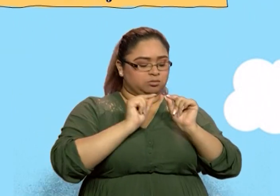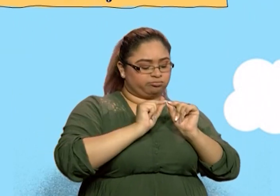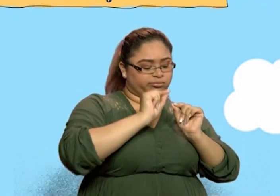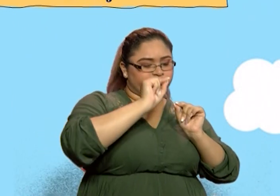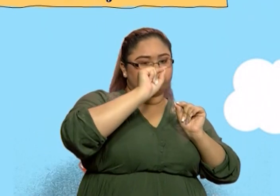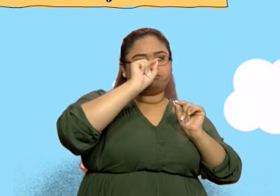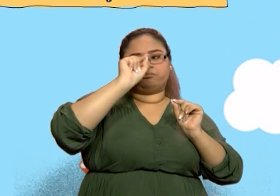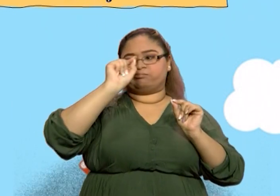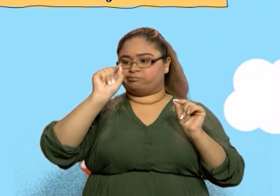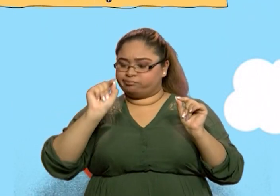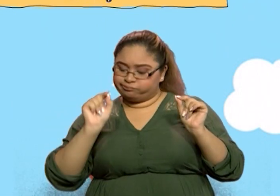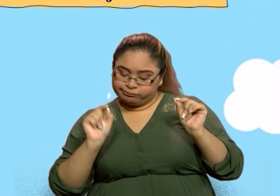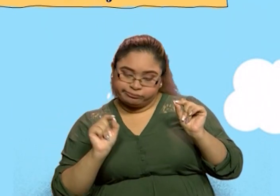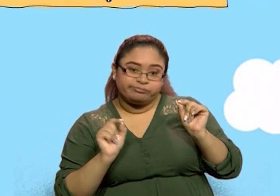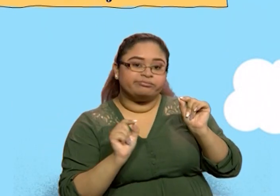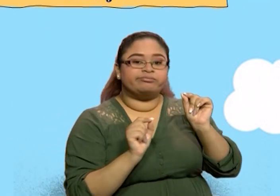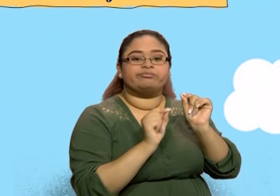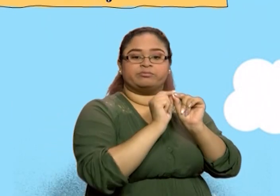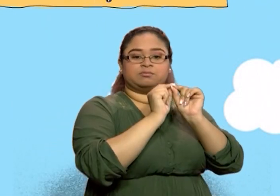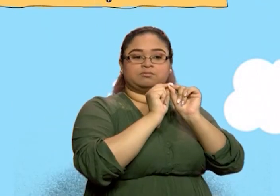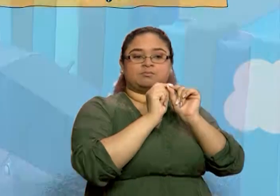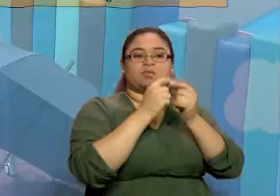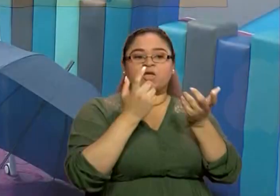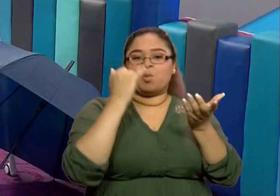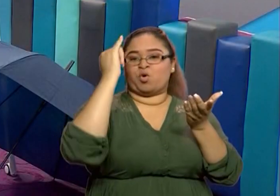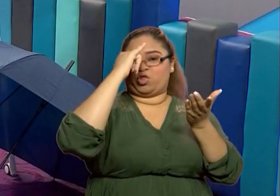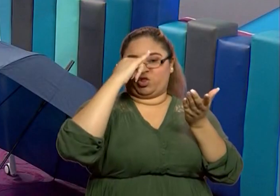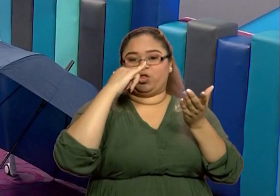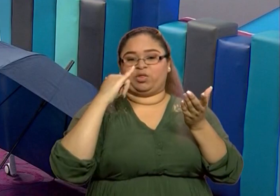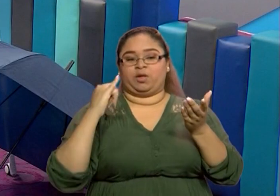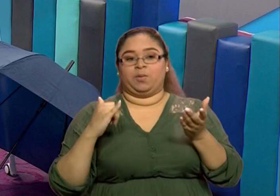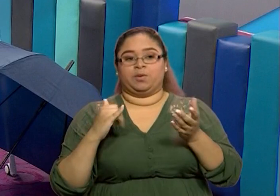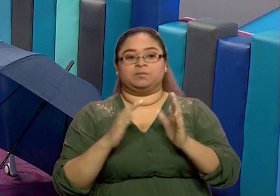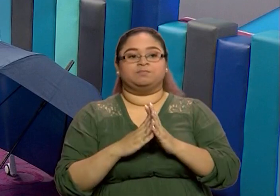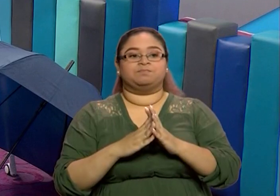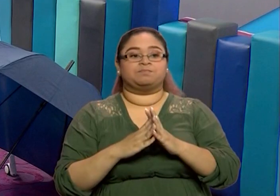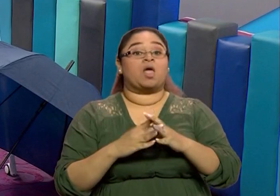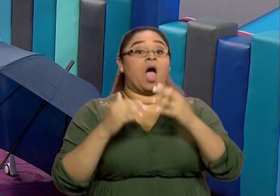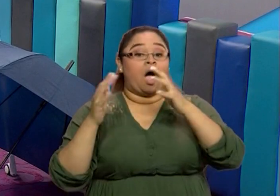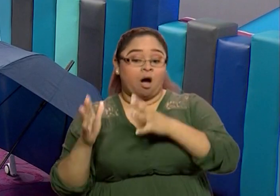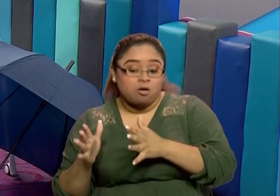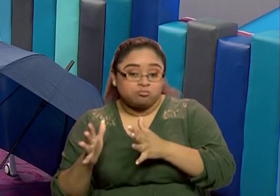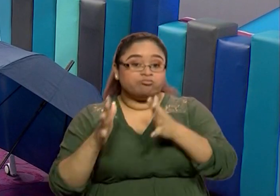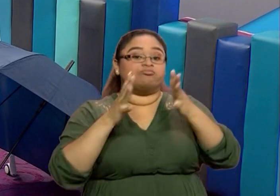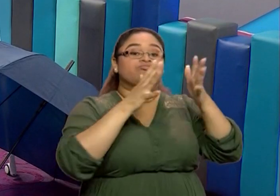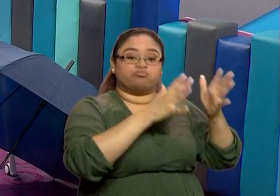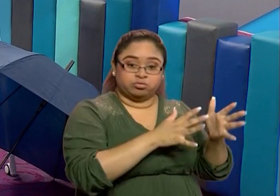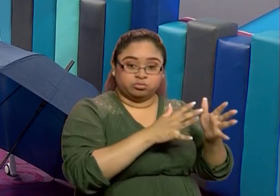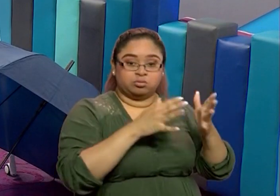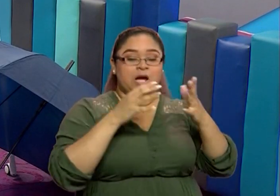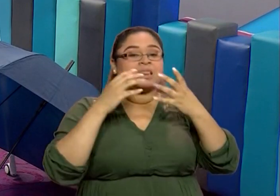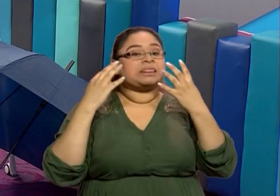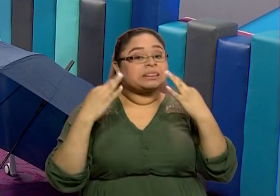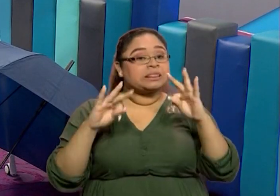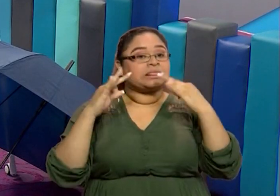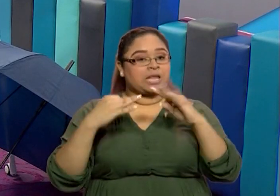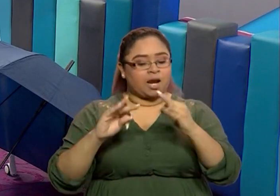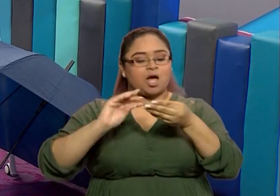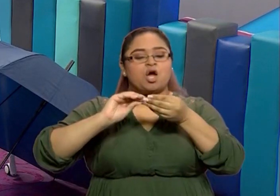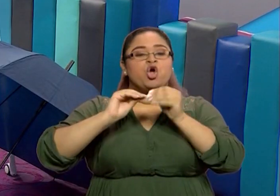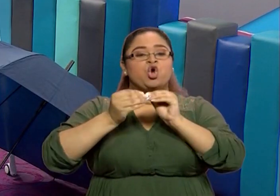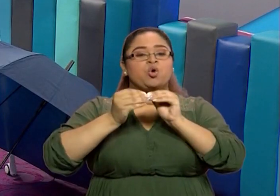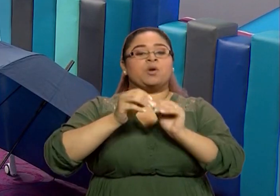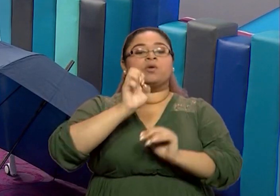Estos dibujos. Bien, tenemos otra actividad, mi pequeño científico. En la página